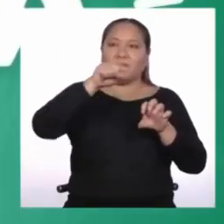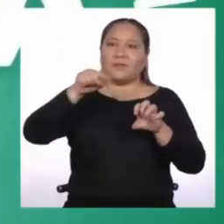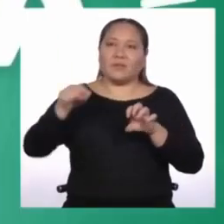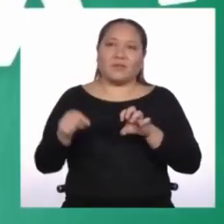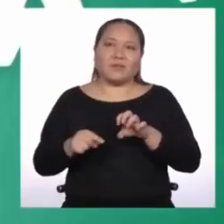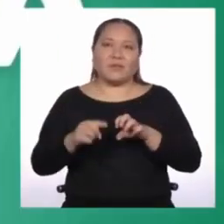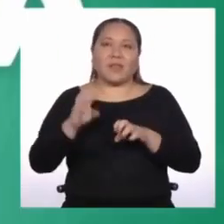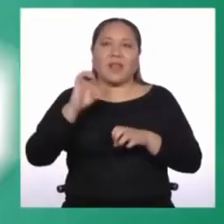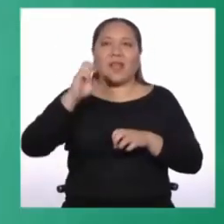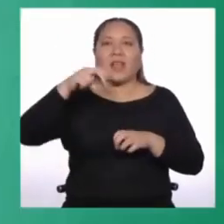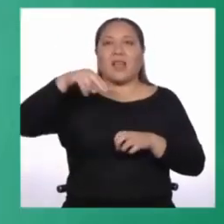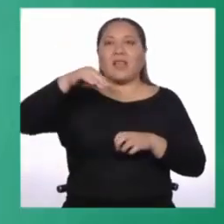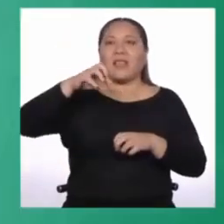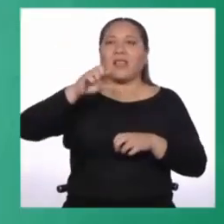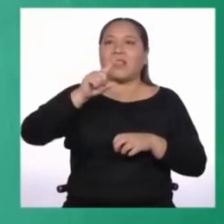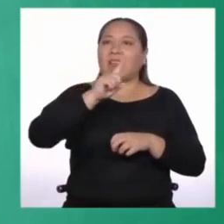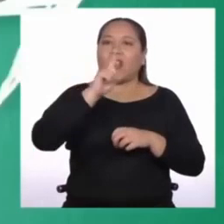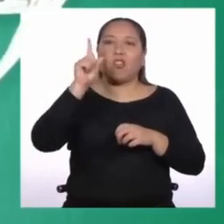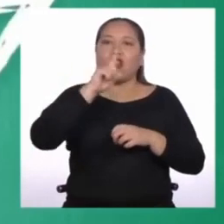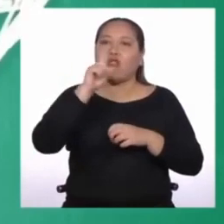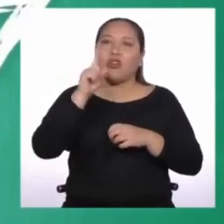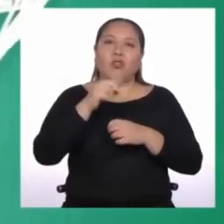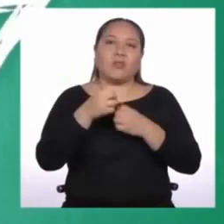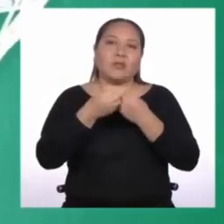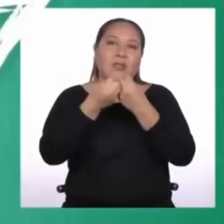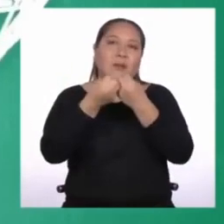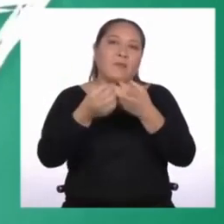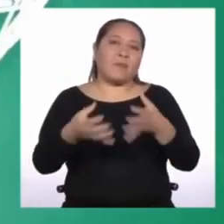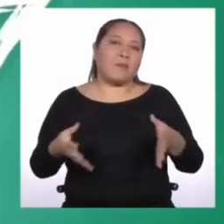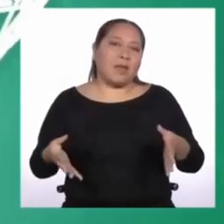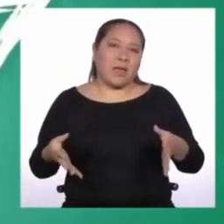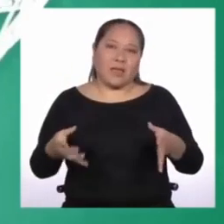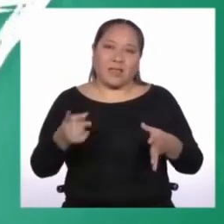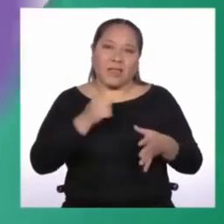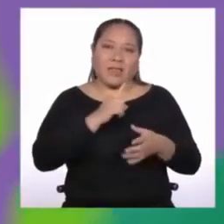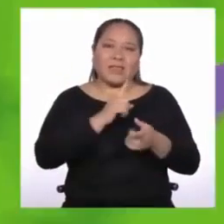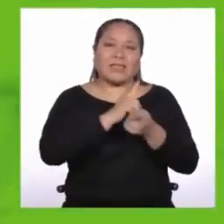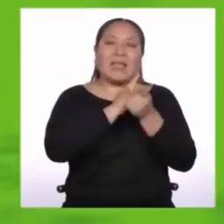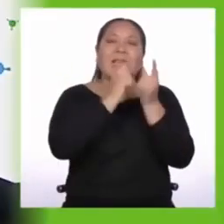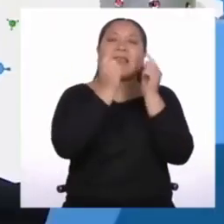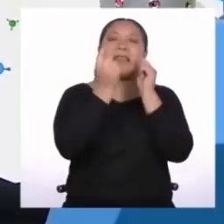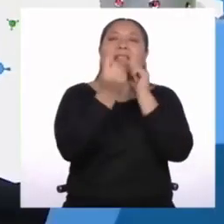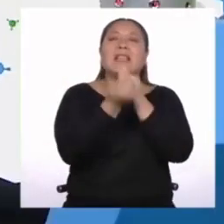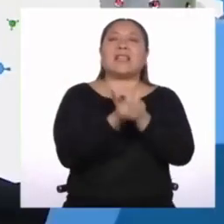la energía nunca se pierde, solo se transforma.